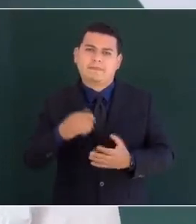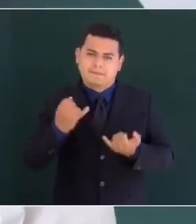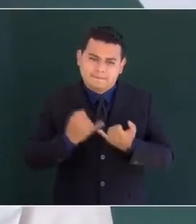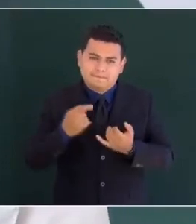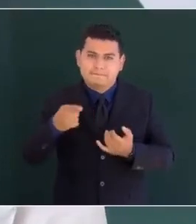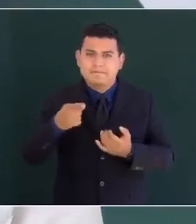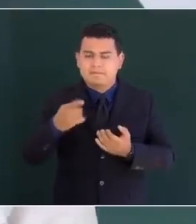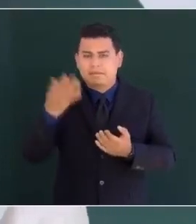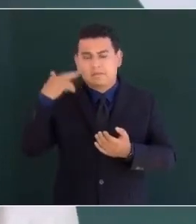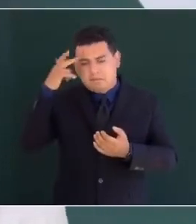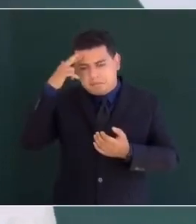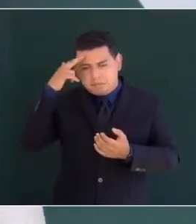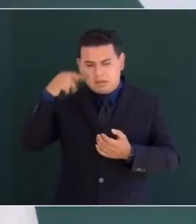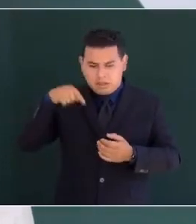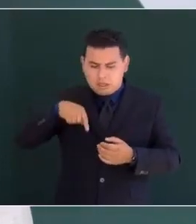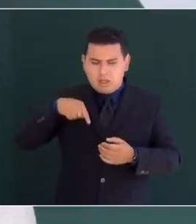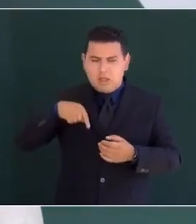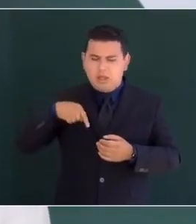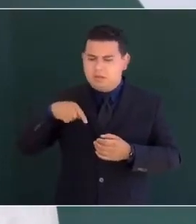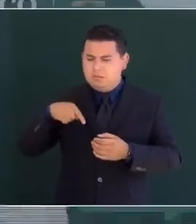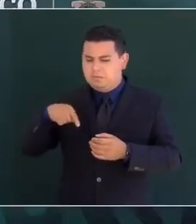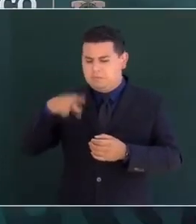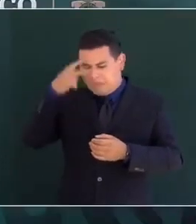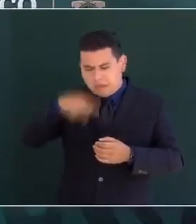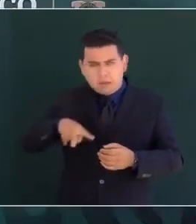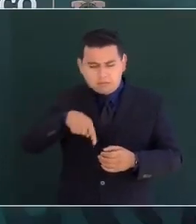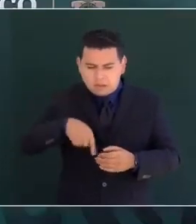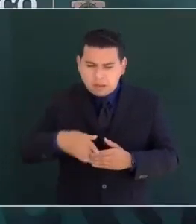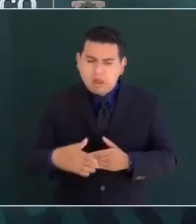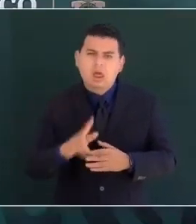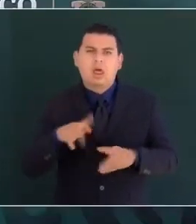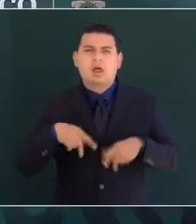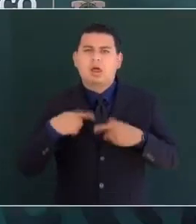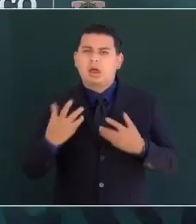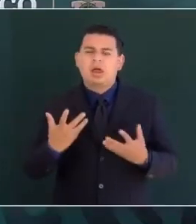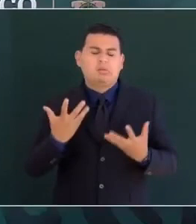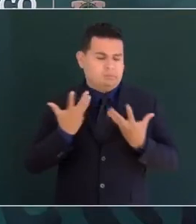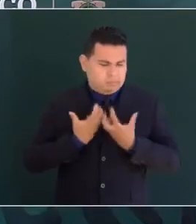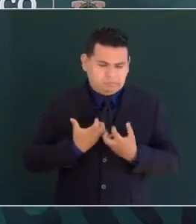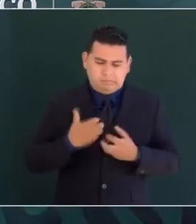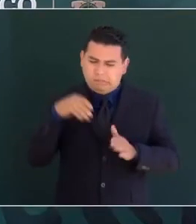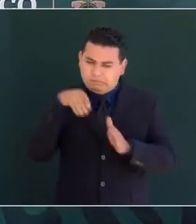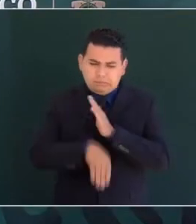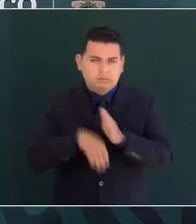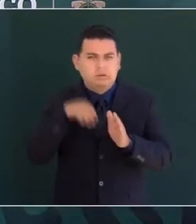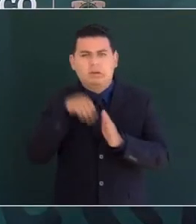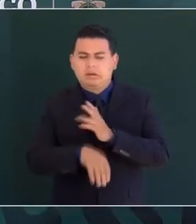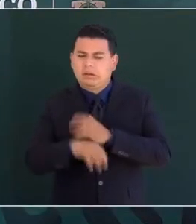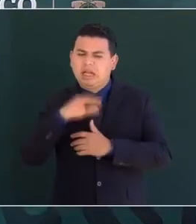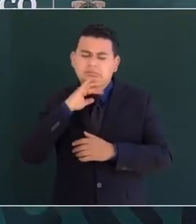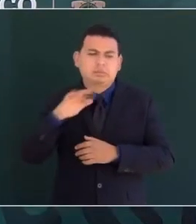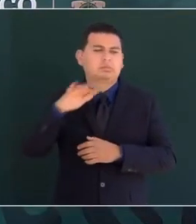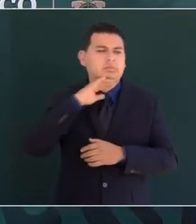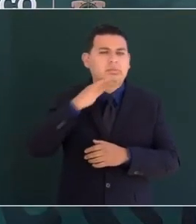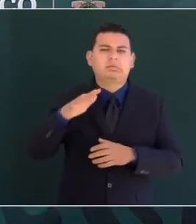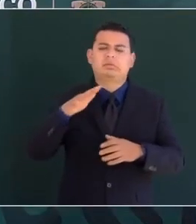porfiriato en México se vivió sin democracia con corrupción